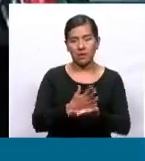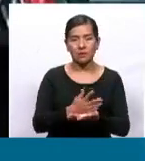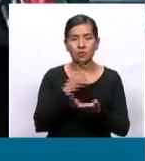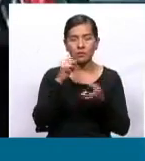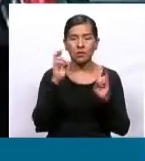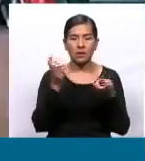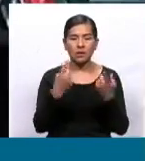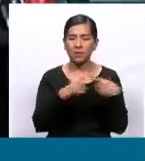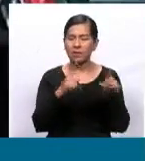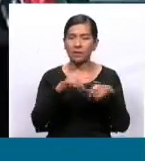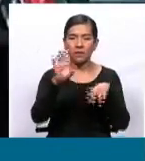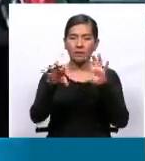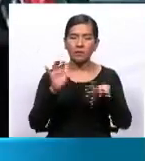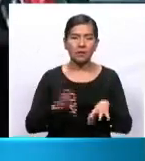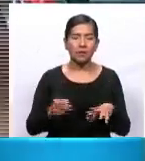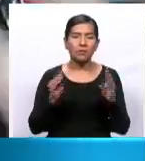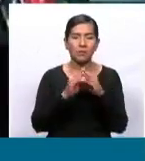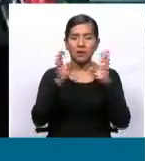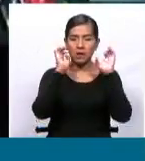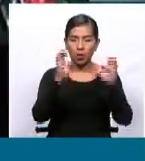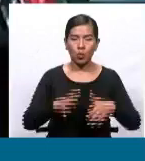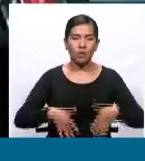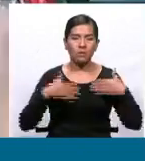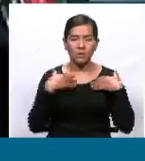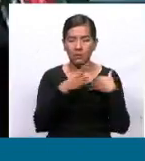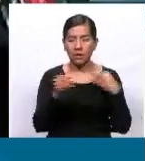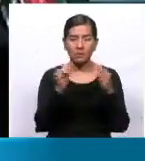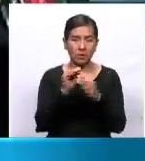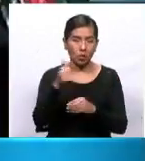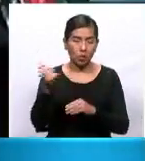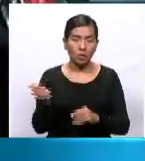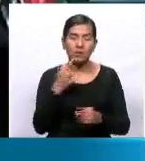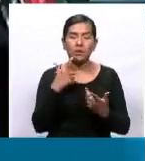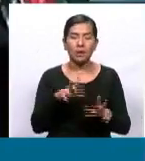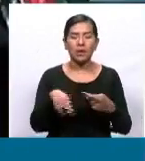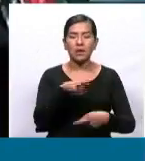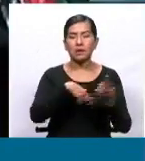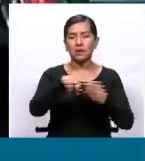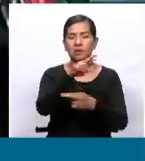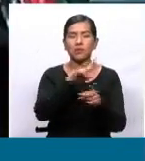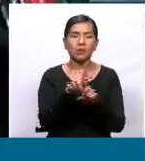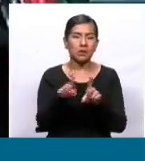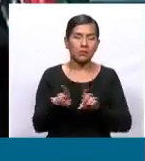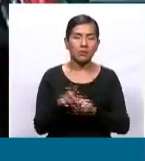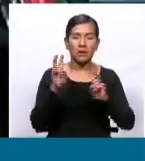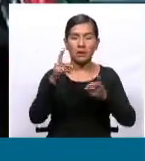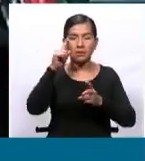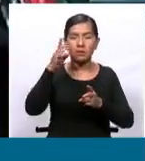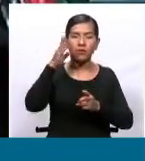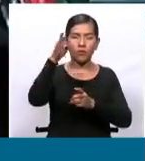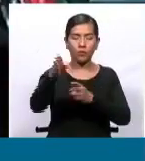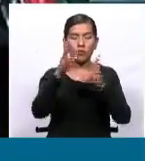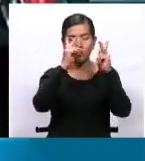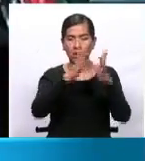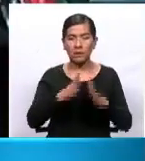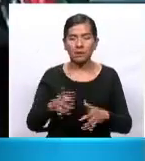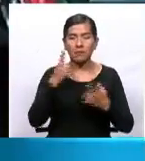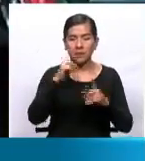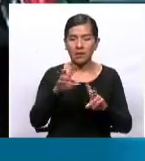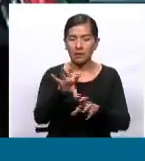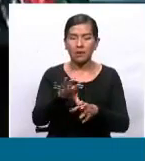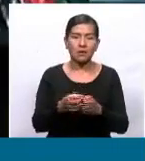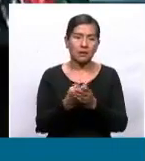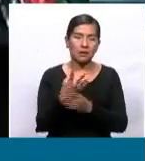temáticas además de educación, vivienda y otros que están relacionados con la planificación del desarrollo